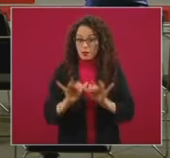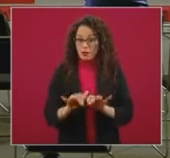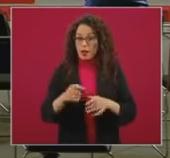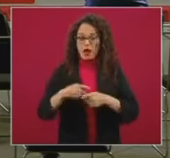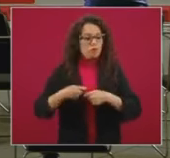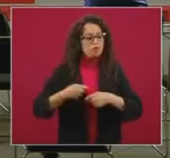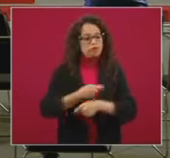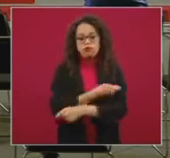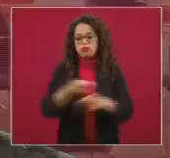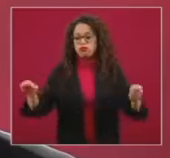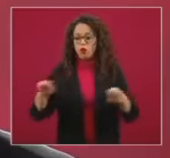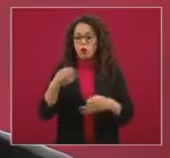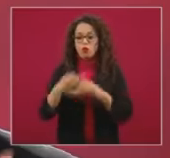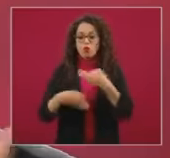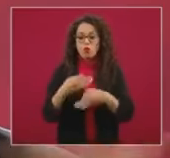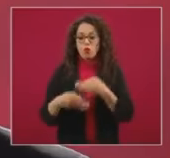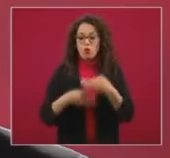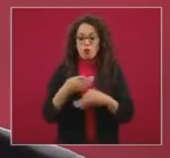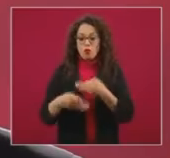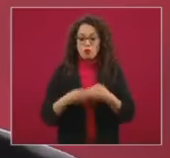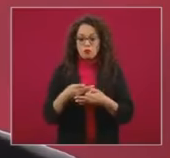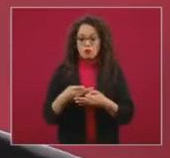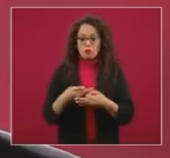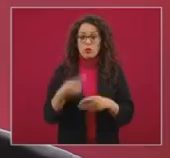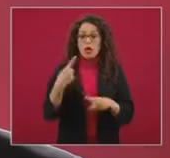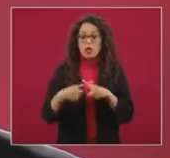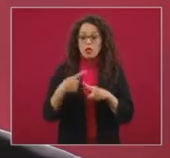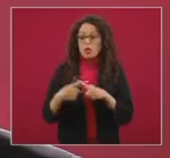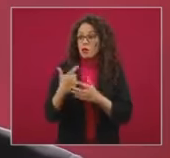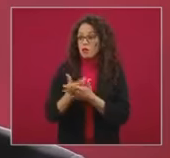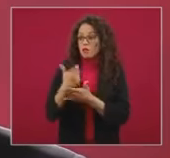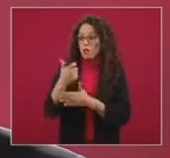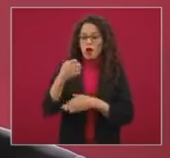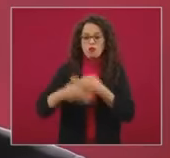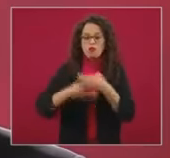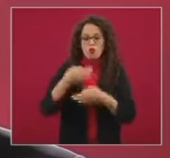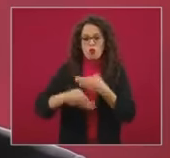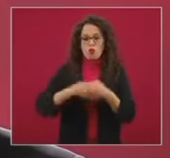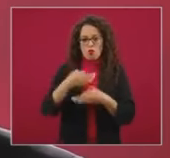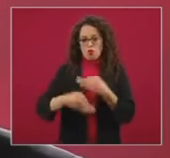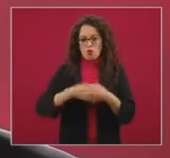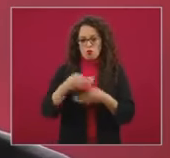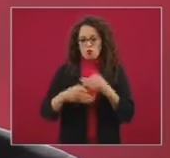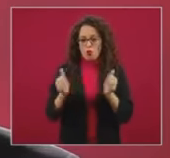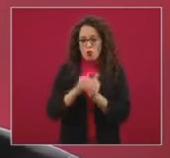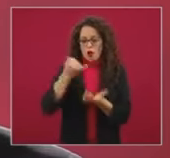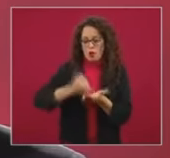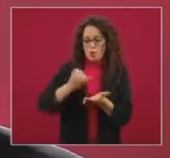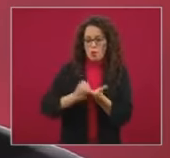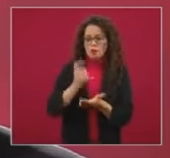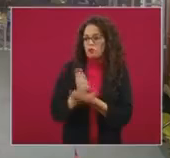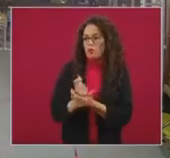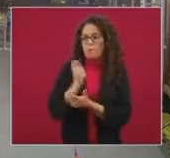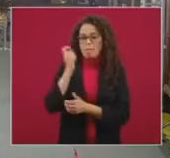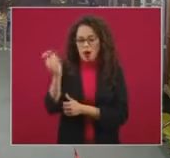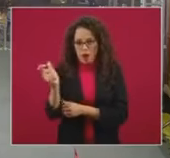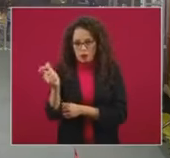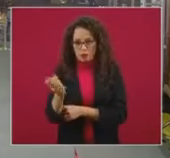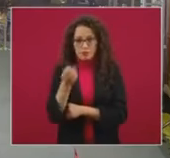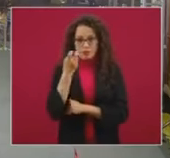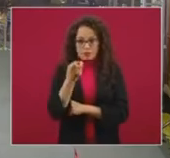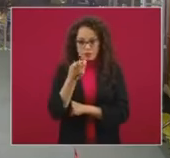público que fue financiado por todas y todos, en la medida en que con nuestros impuestos se pagó la